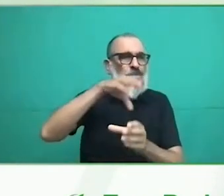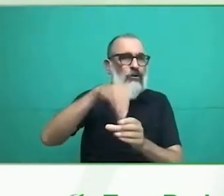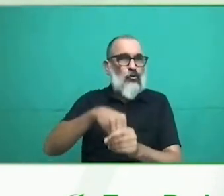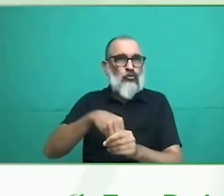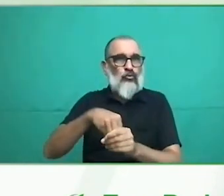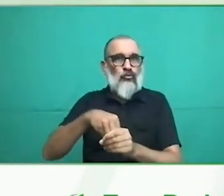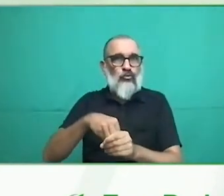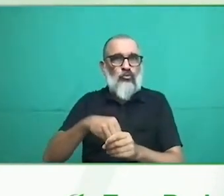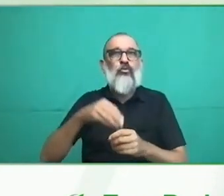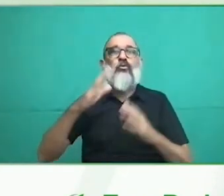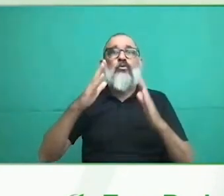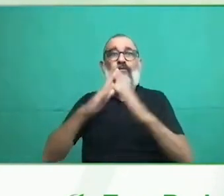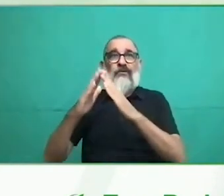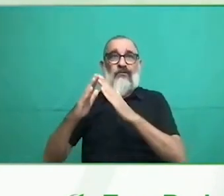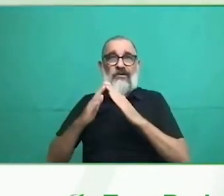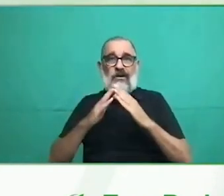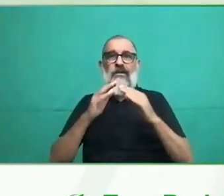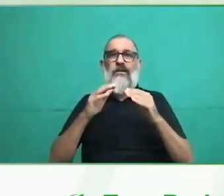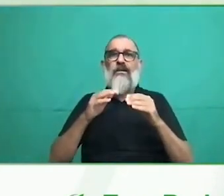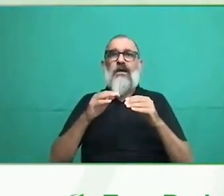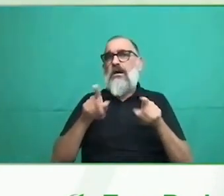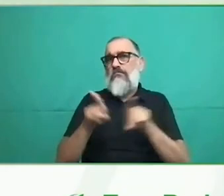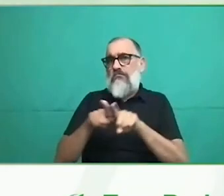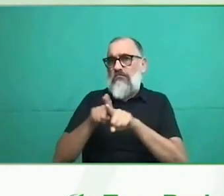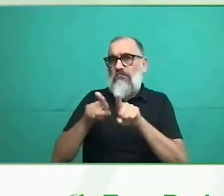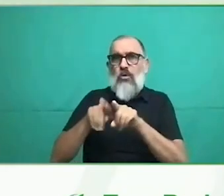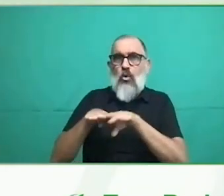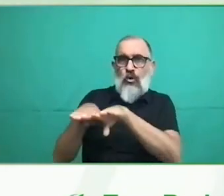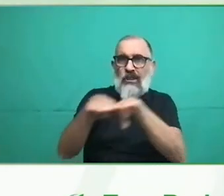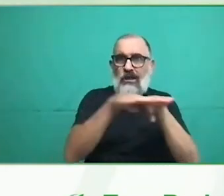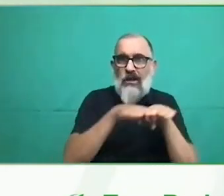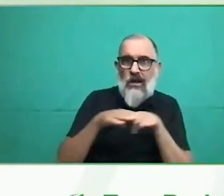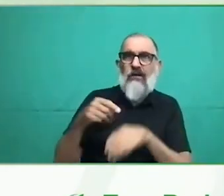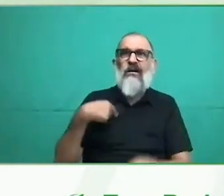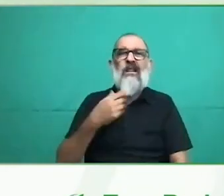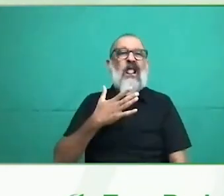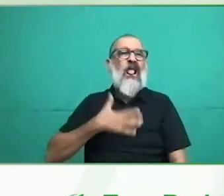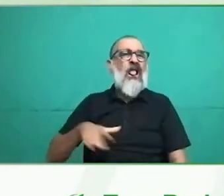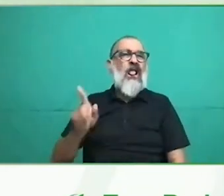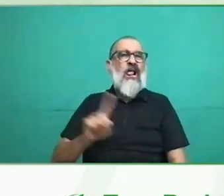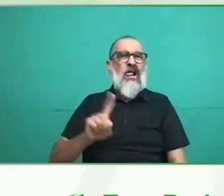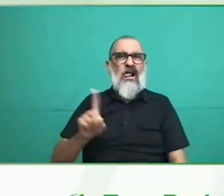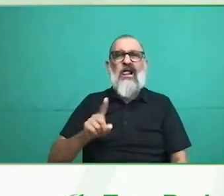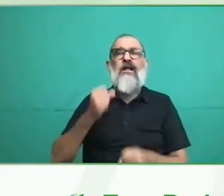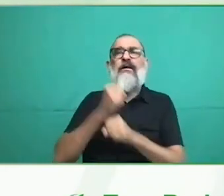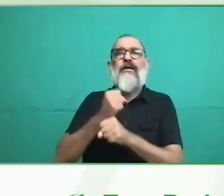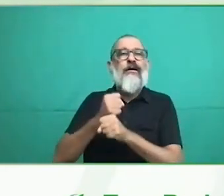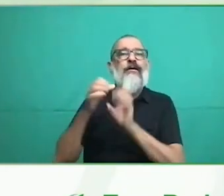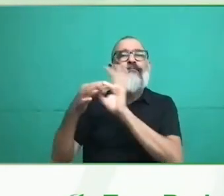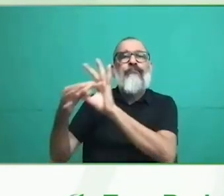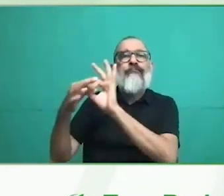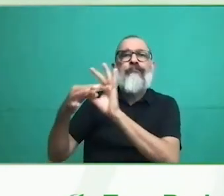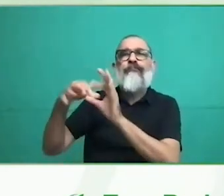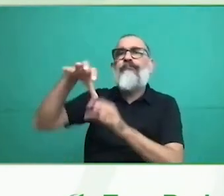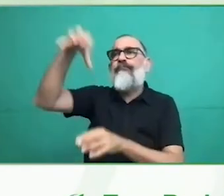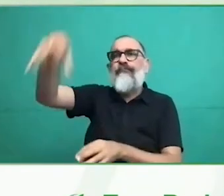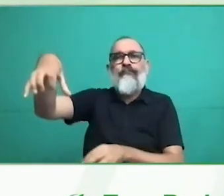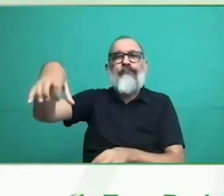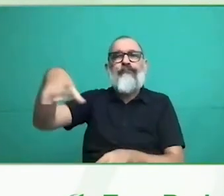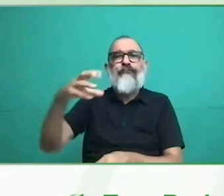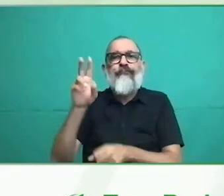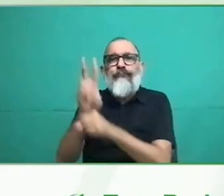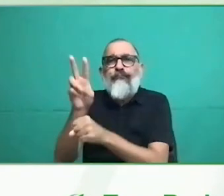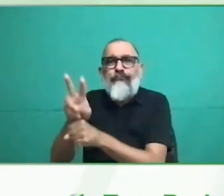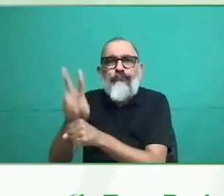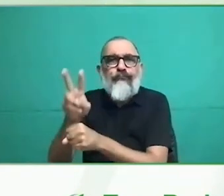group home en la terminología inglesa, que utilizamos como trampolín desde situaciones agudas de